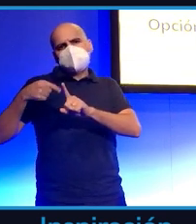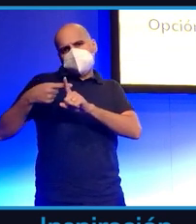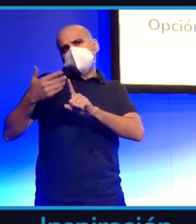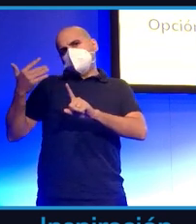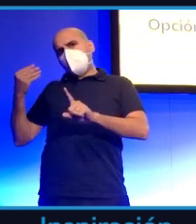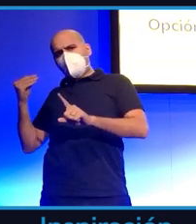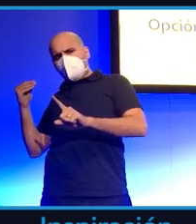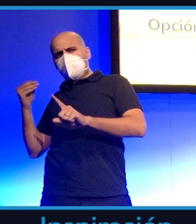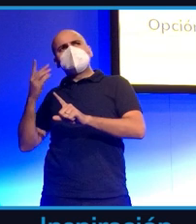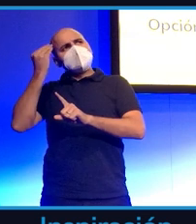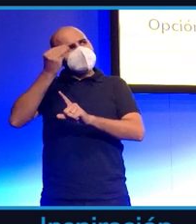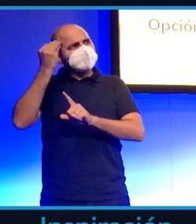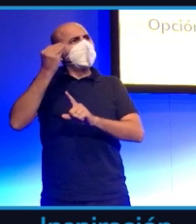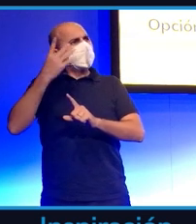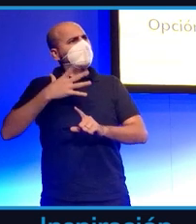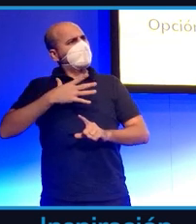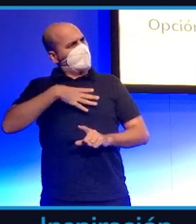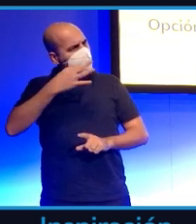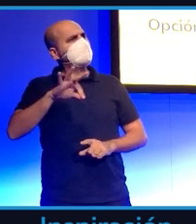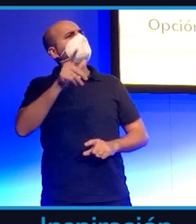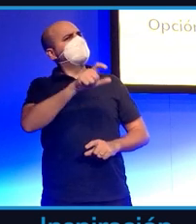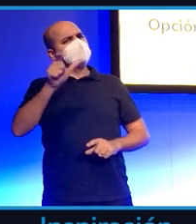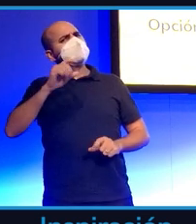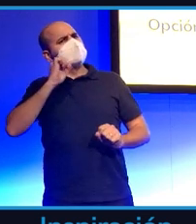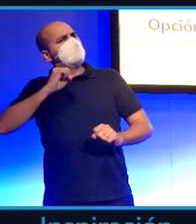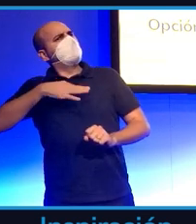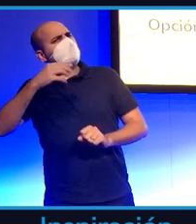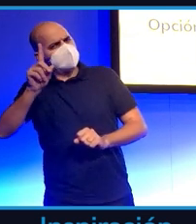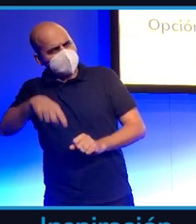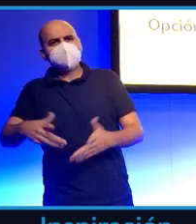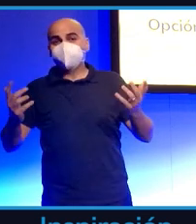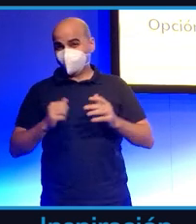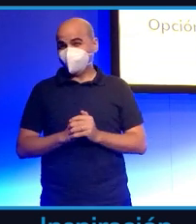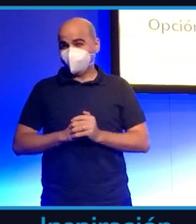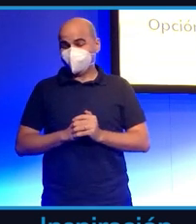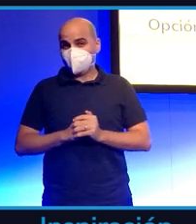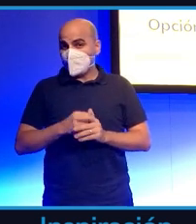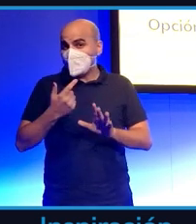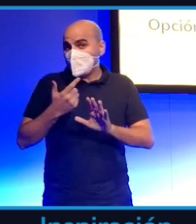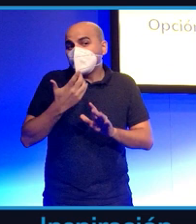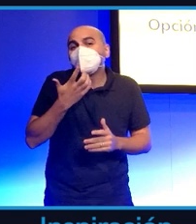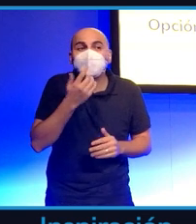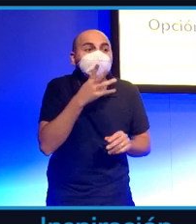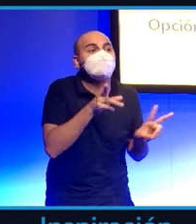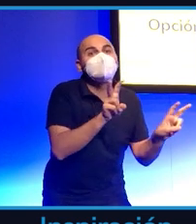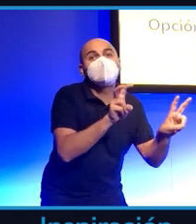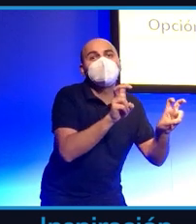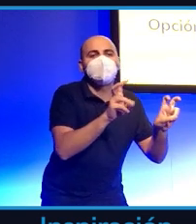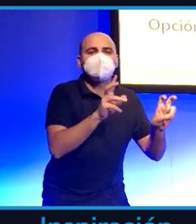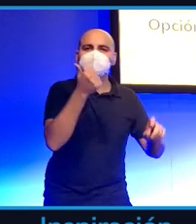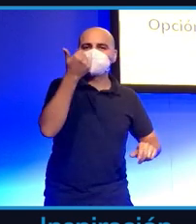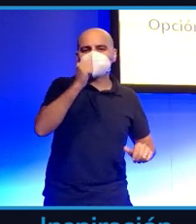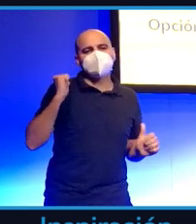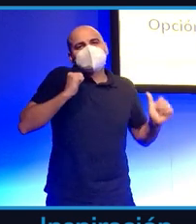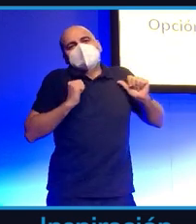Entonces, bueno, elegí esa foto, digamos que el chico de la mochila sería nuevos formatos y la chica sería el